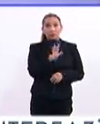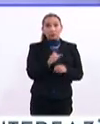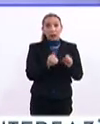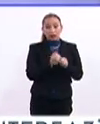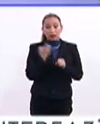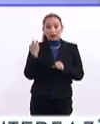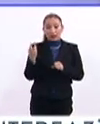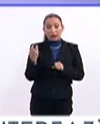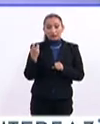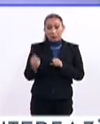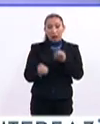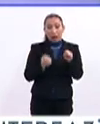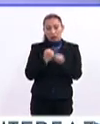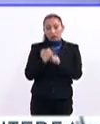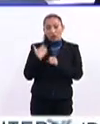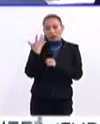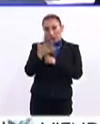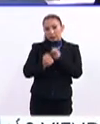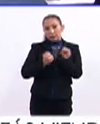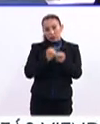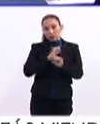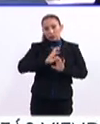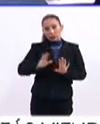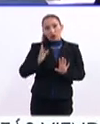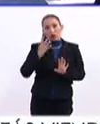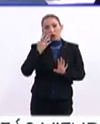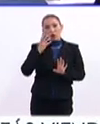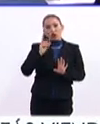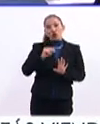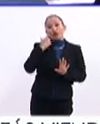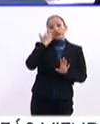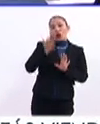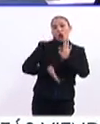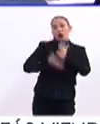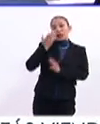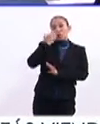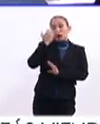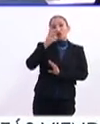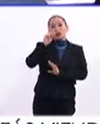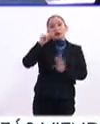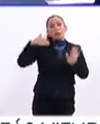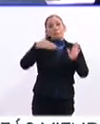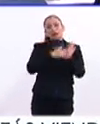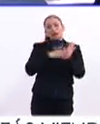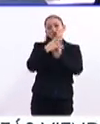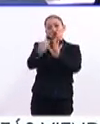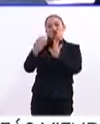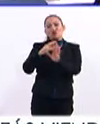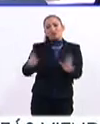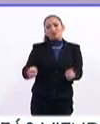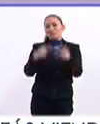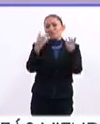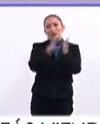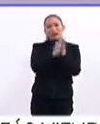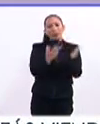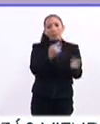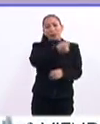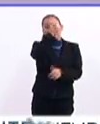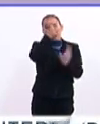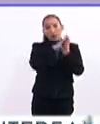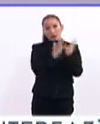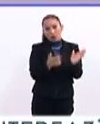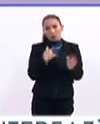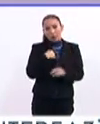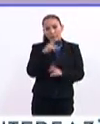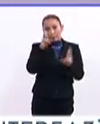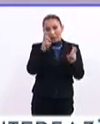este año cumple diez años. Ya no quiero ir a la escuela con ochenta mil copias vendidas, la verdad me siento muy contenta. Fue el primer libro que